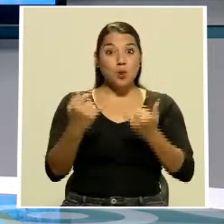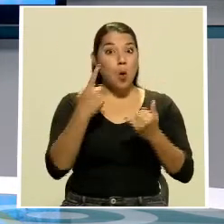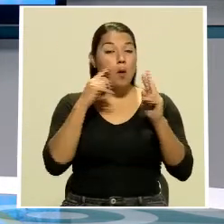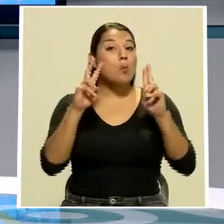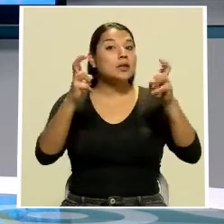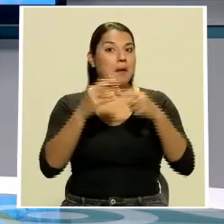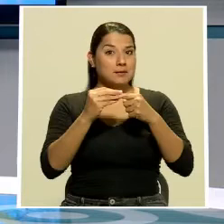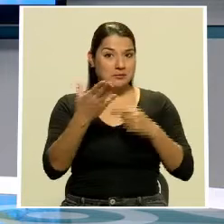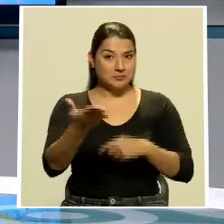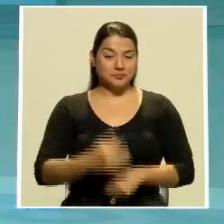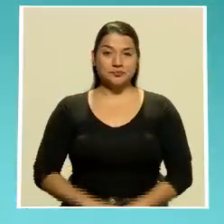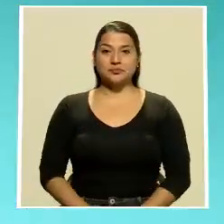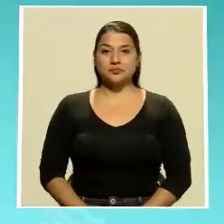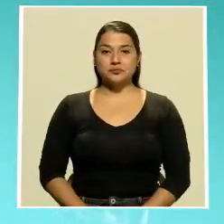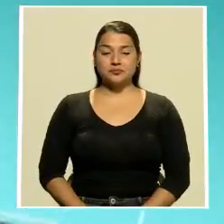nuestros titulares.